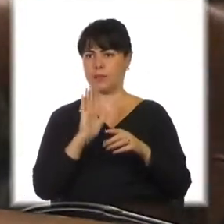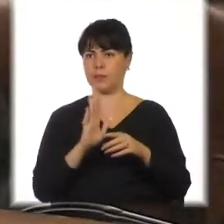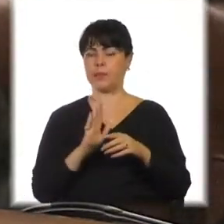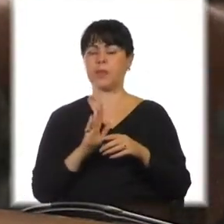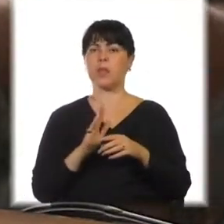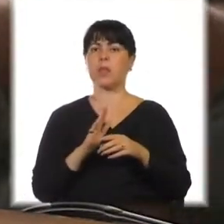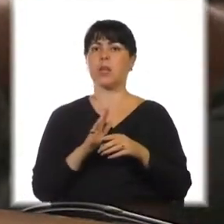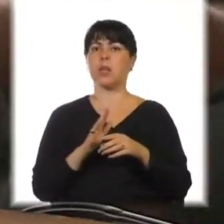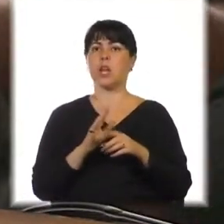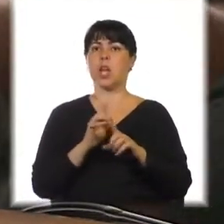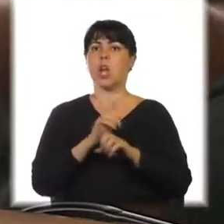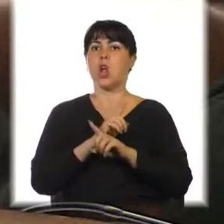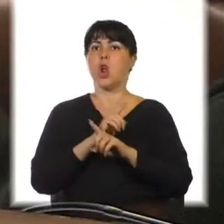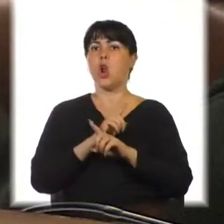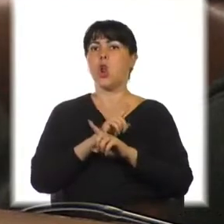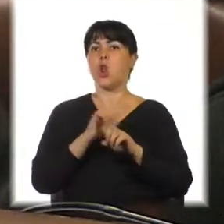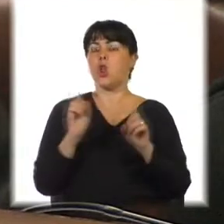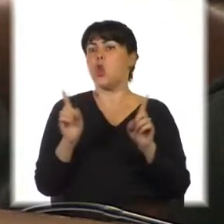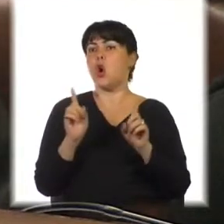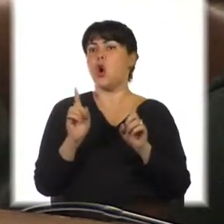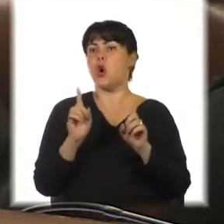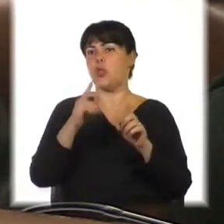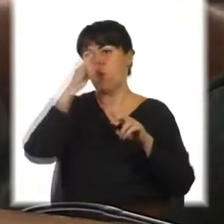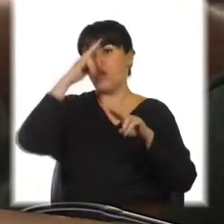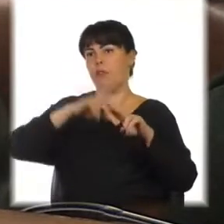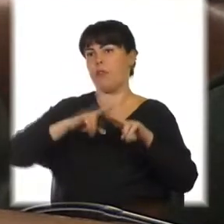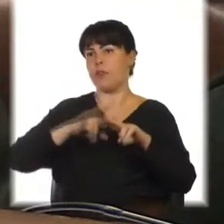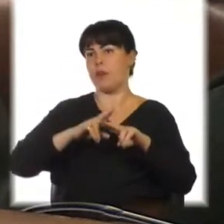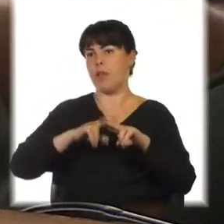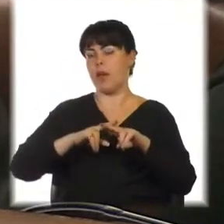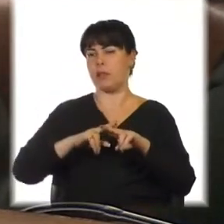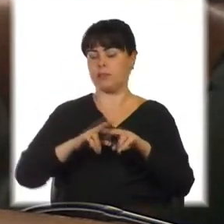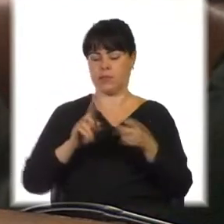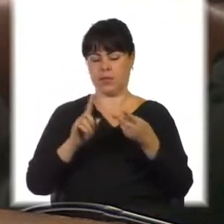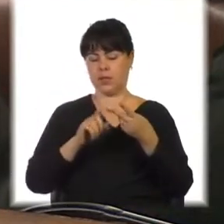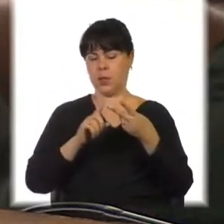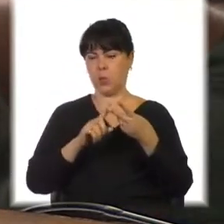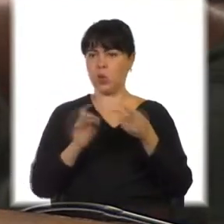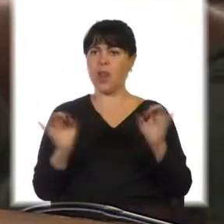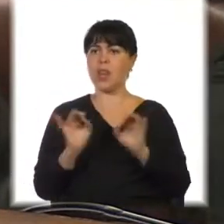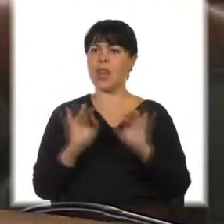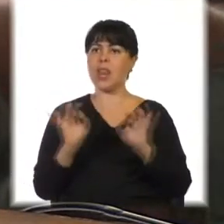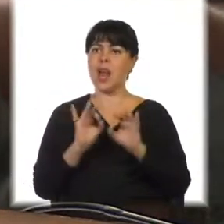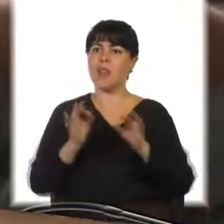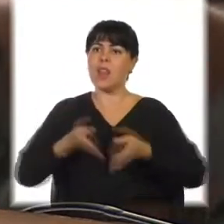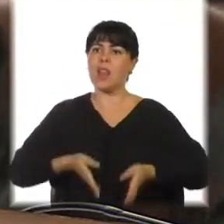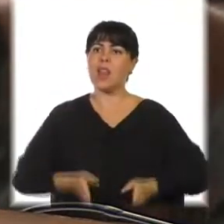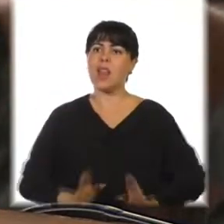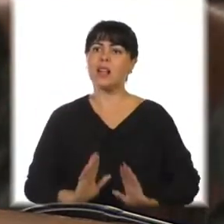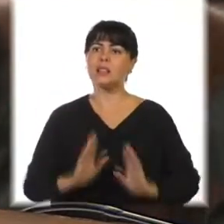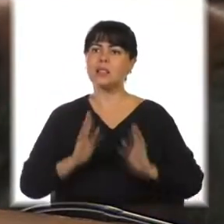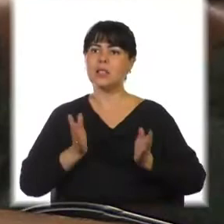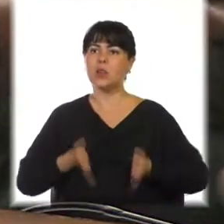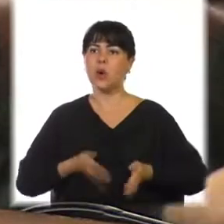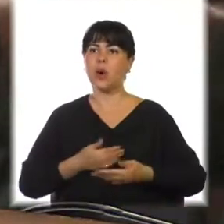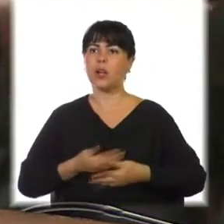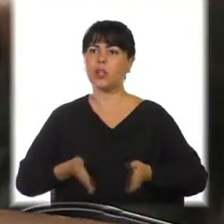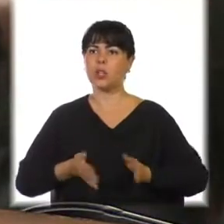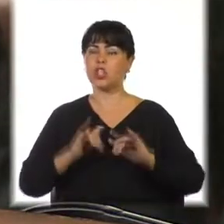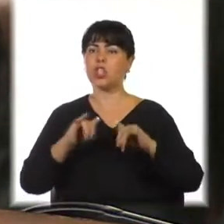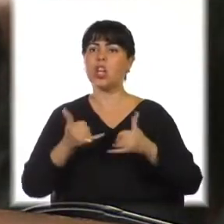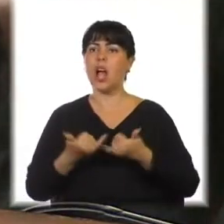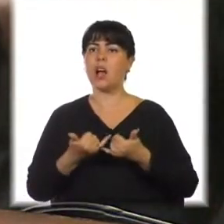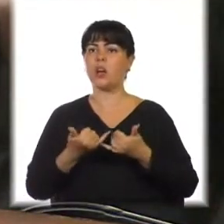No los marcadores genéticos de un trastorno. Dos, nadie nace con un género, todos nacemos con un sexo